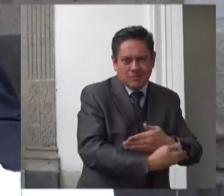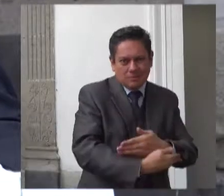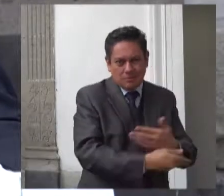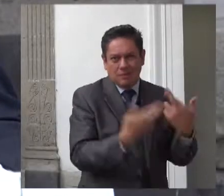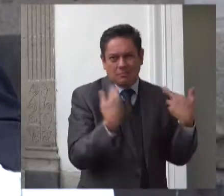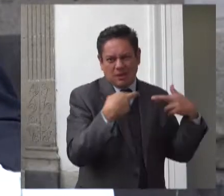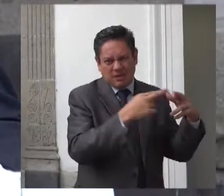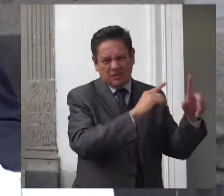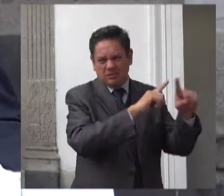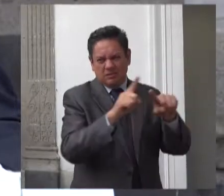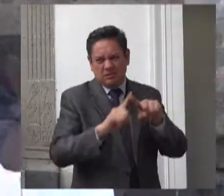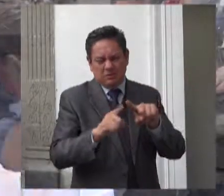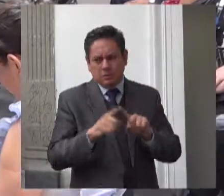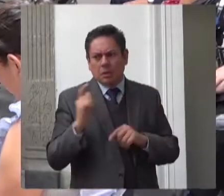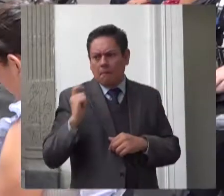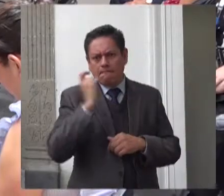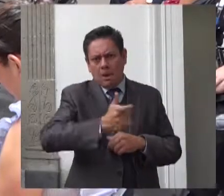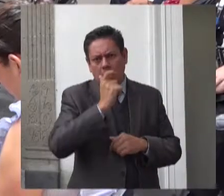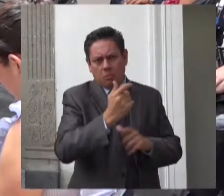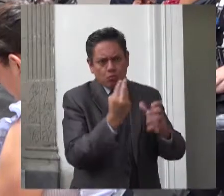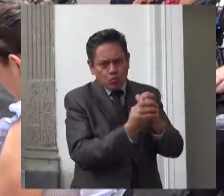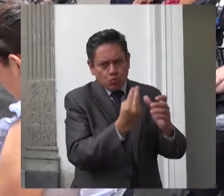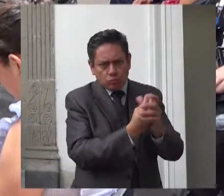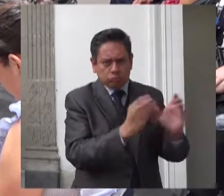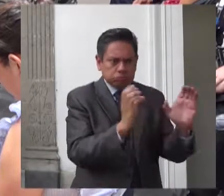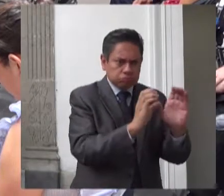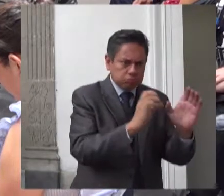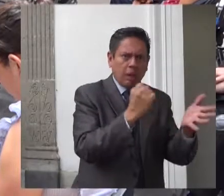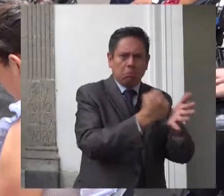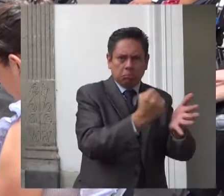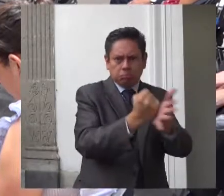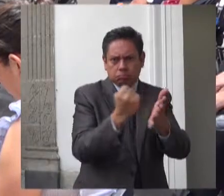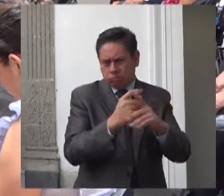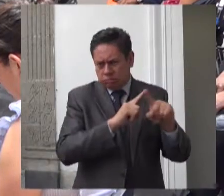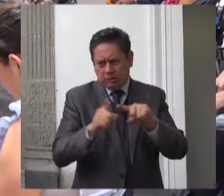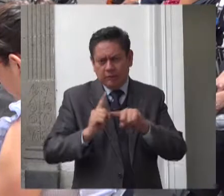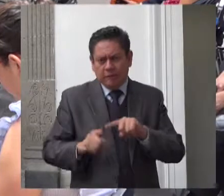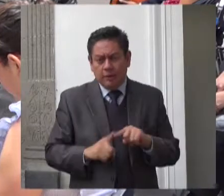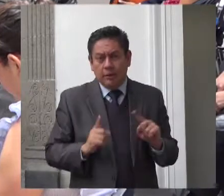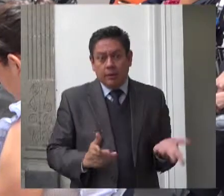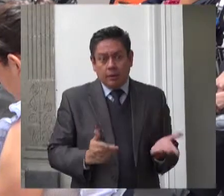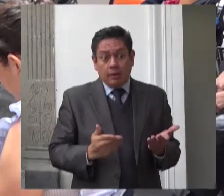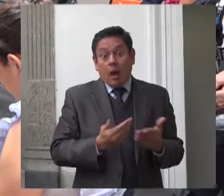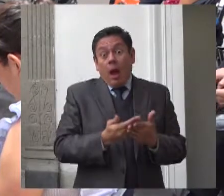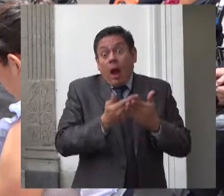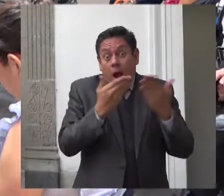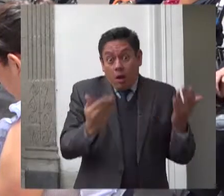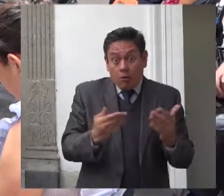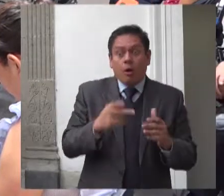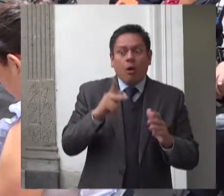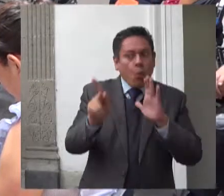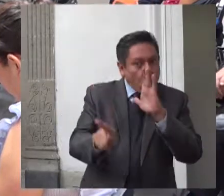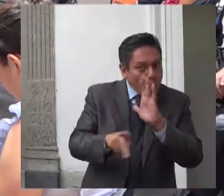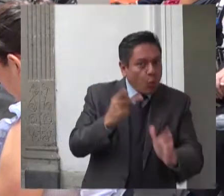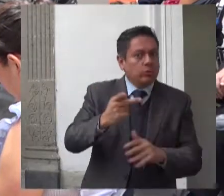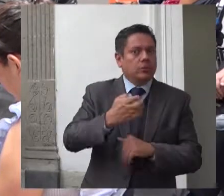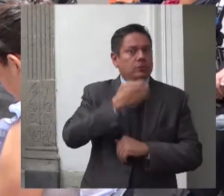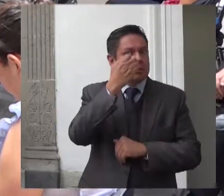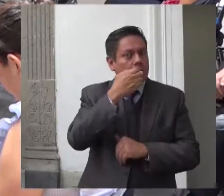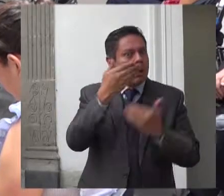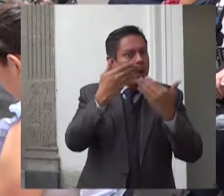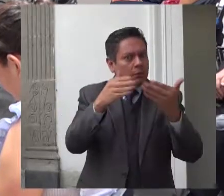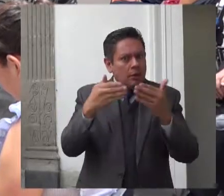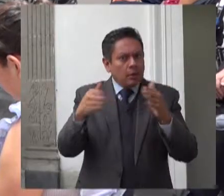prioridad a quienes hayan acreditado tales circunstancias para la oferta para la